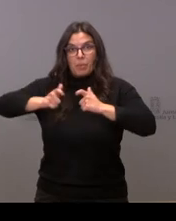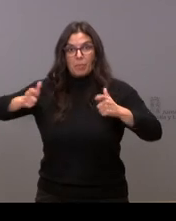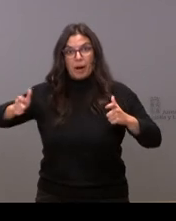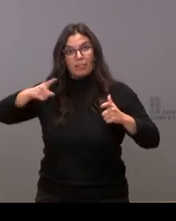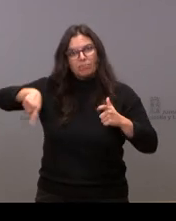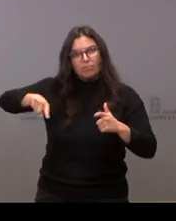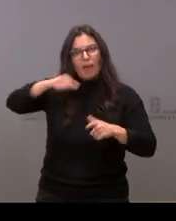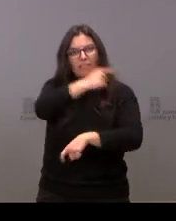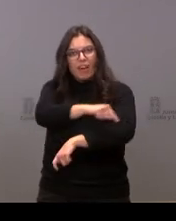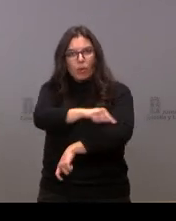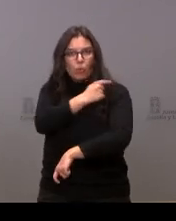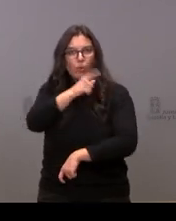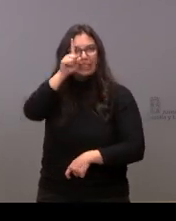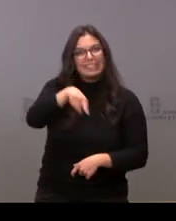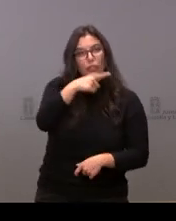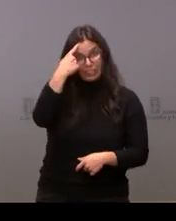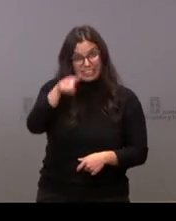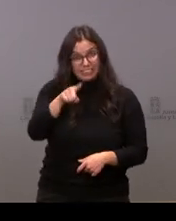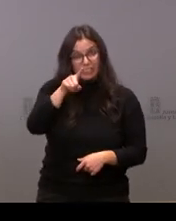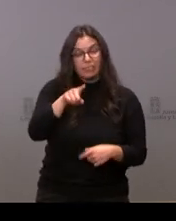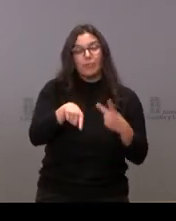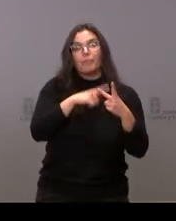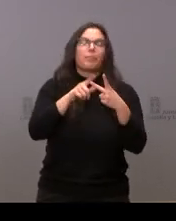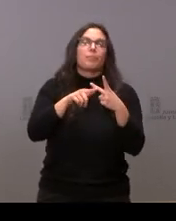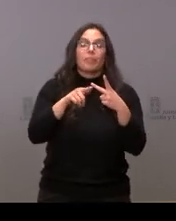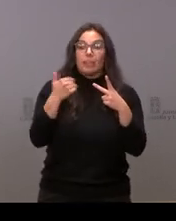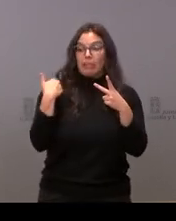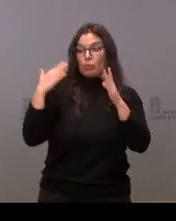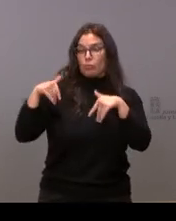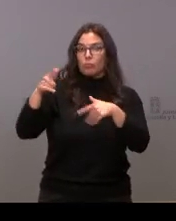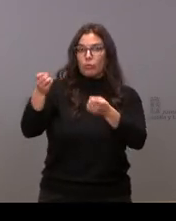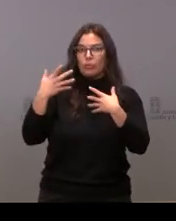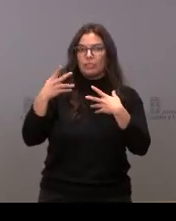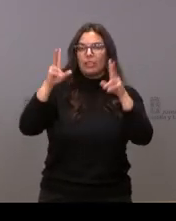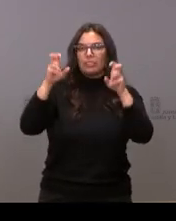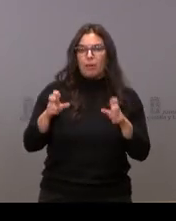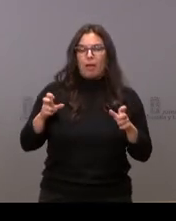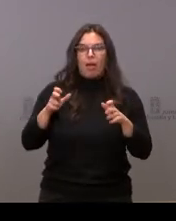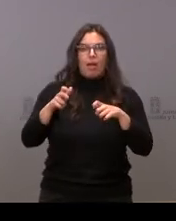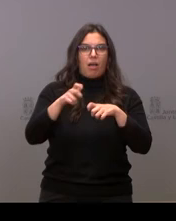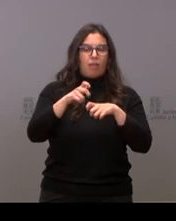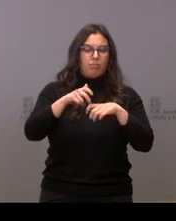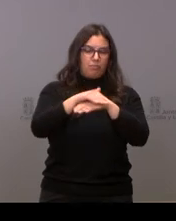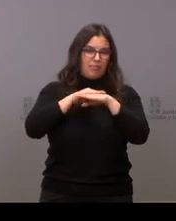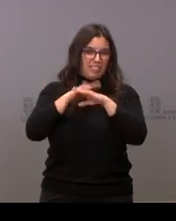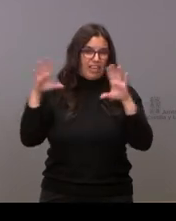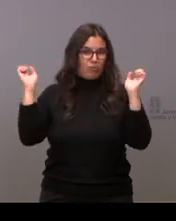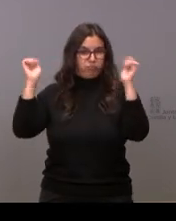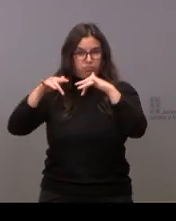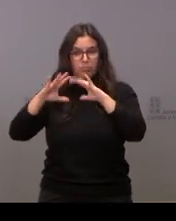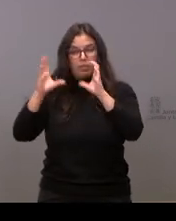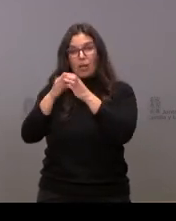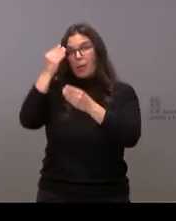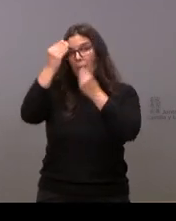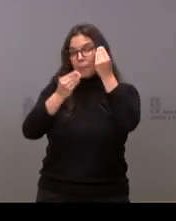elevando la incidencia acumulada. Y respecto a esto último que ha comentado del interterritorial, entiendo que quien ha rechazado